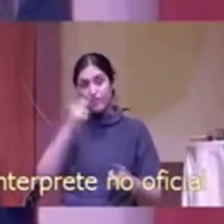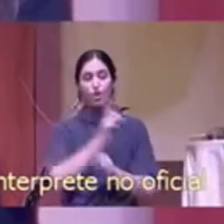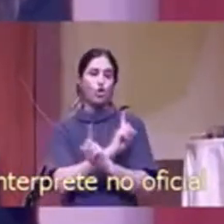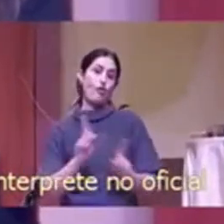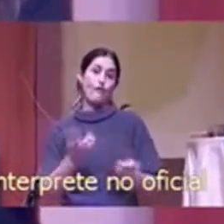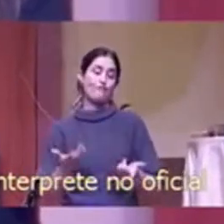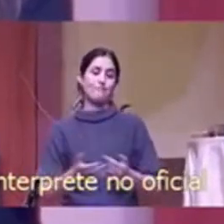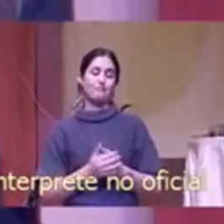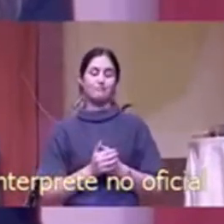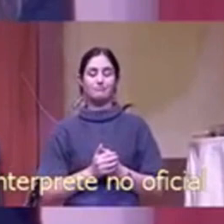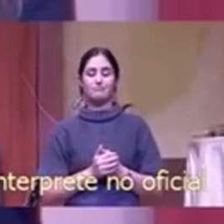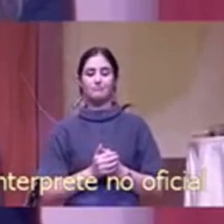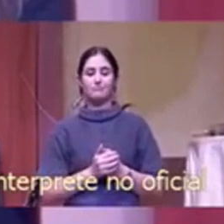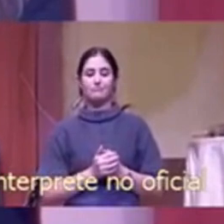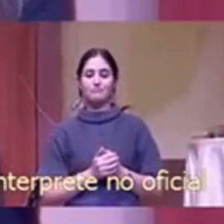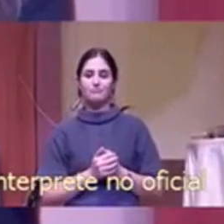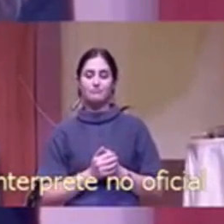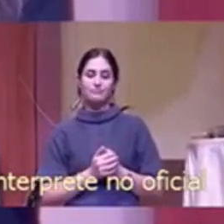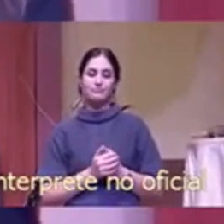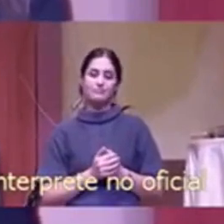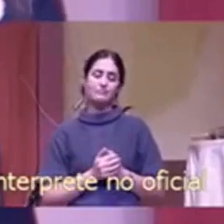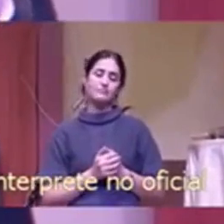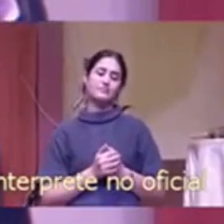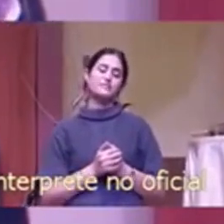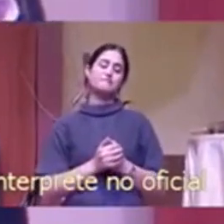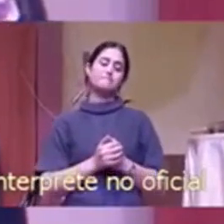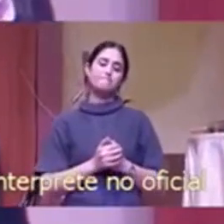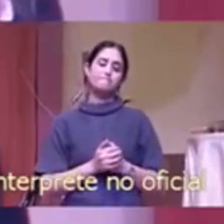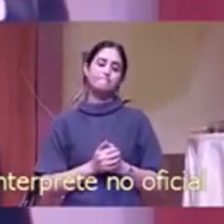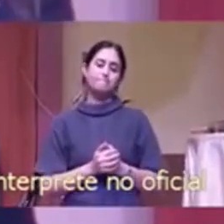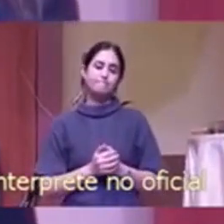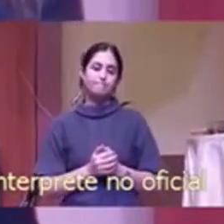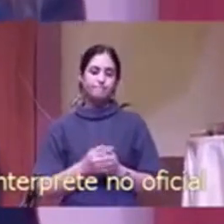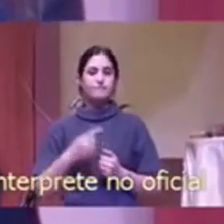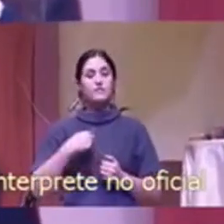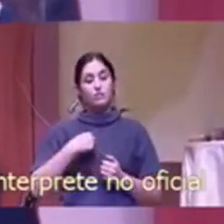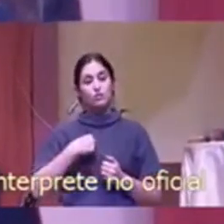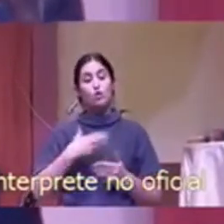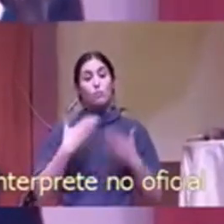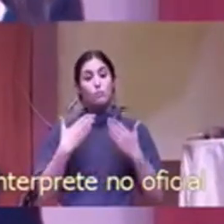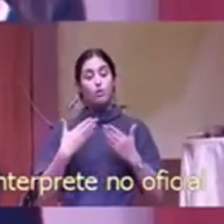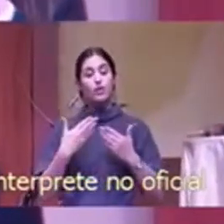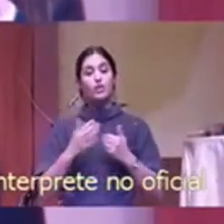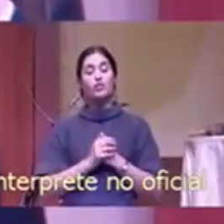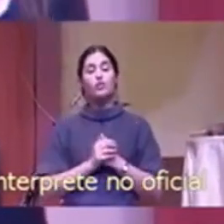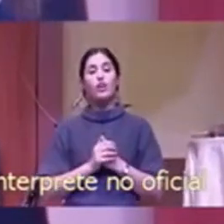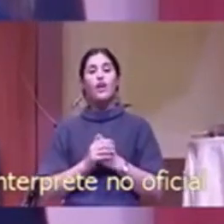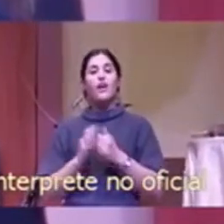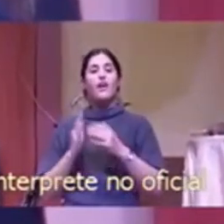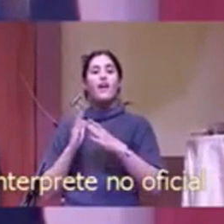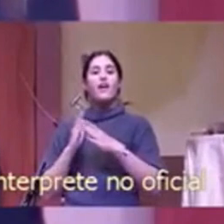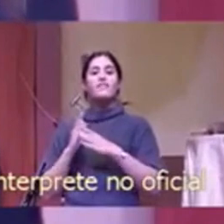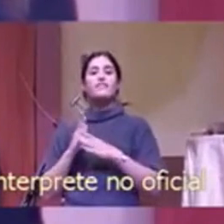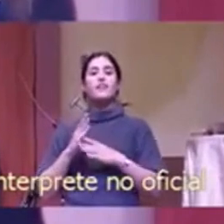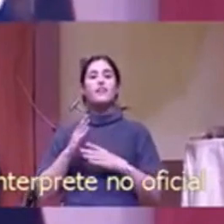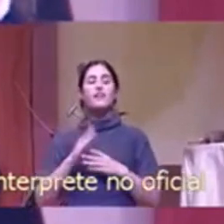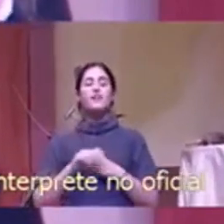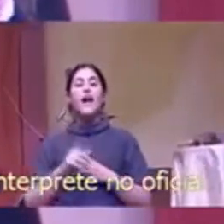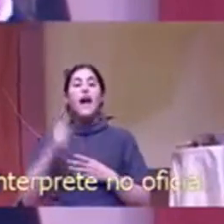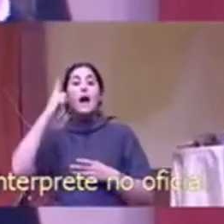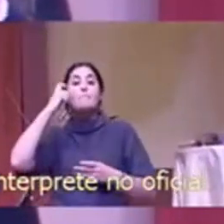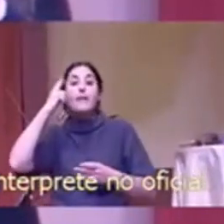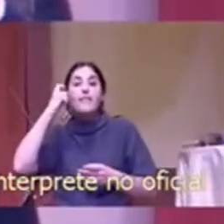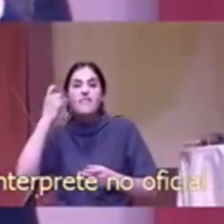acceso a la mente más inteligente que jamás